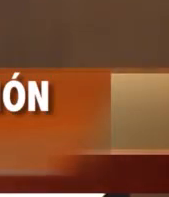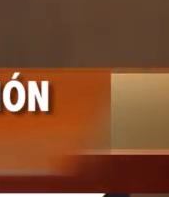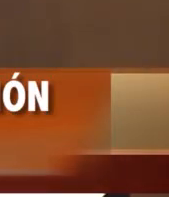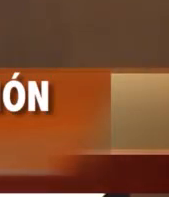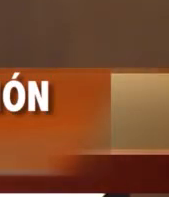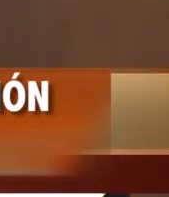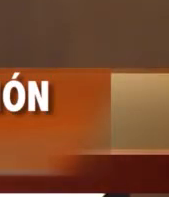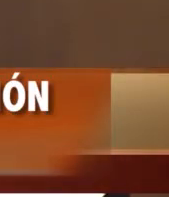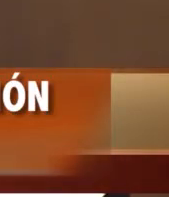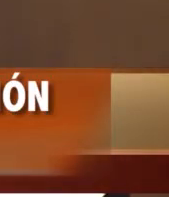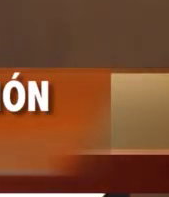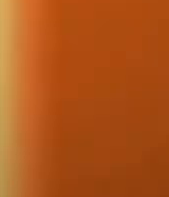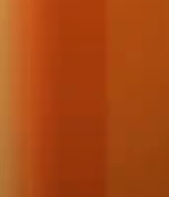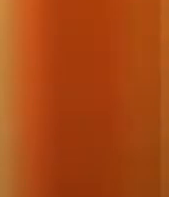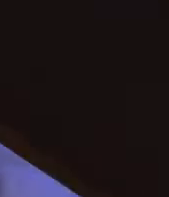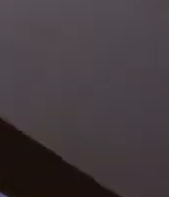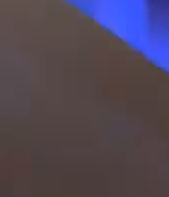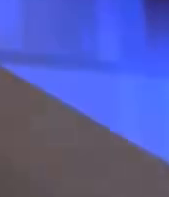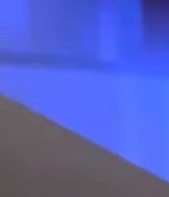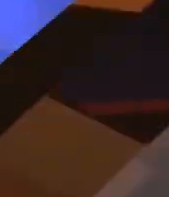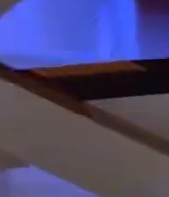reconocimiento de que existe.